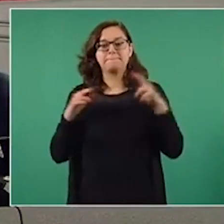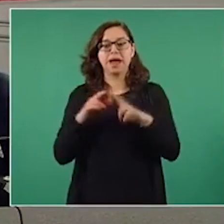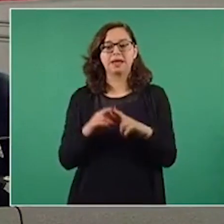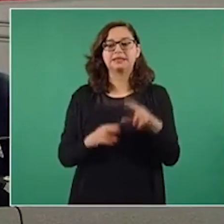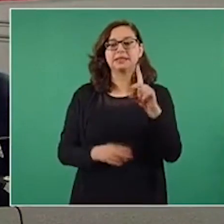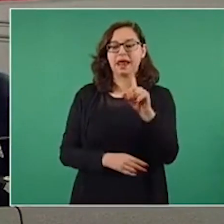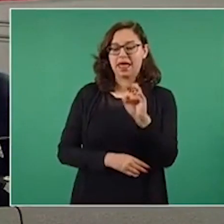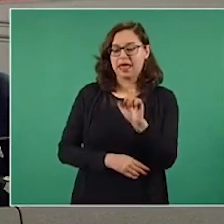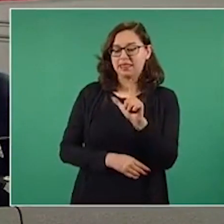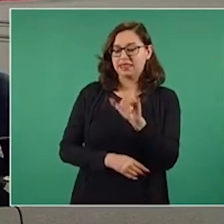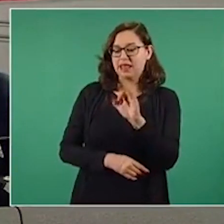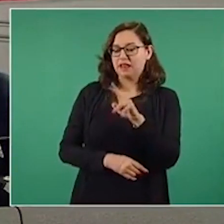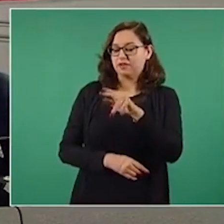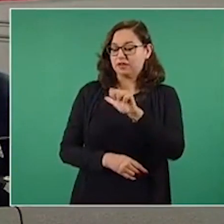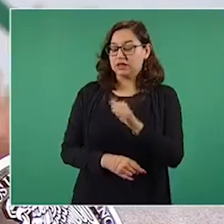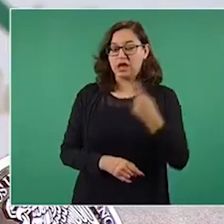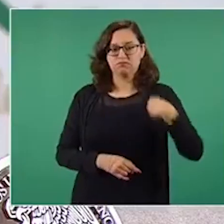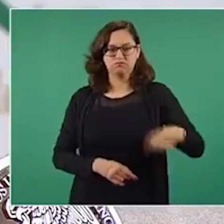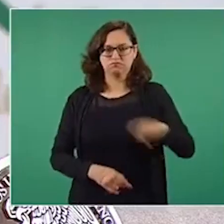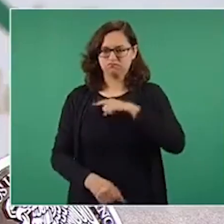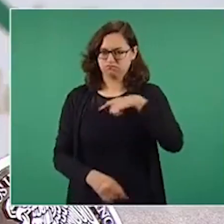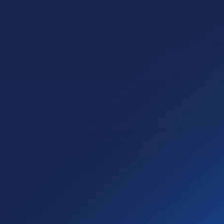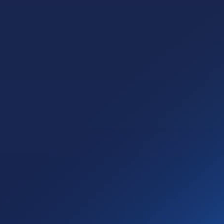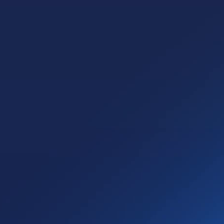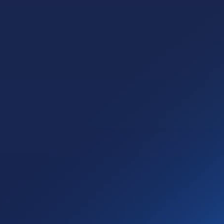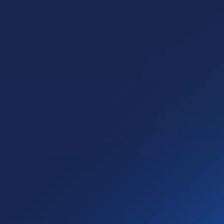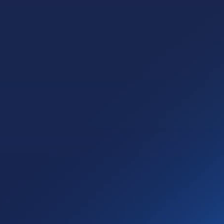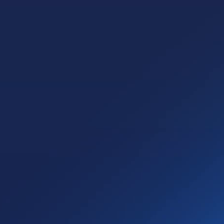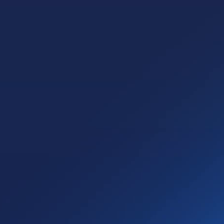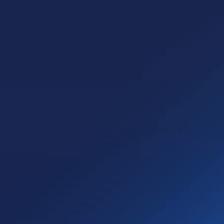equipo, estamos monitoreando esto muy estrechamente.